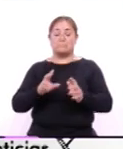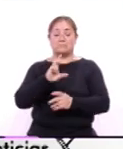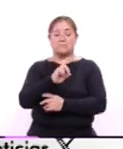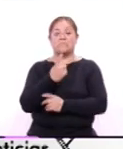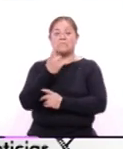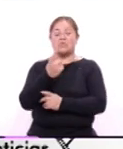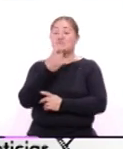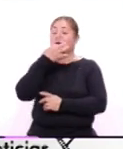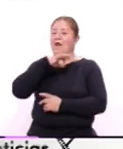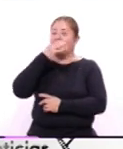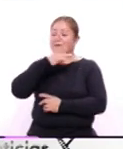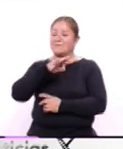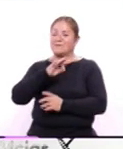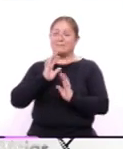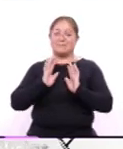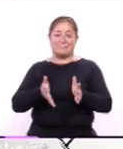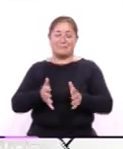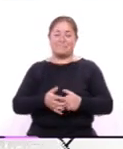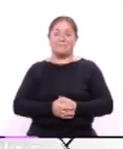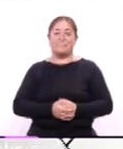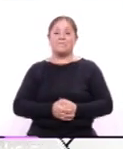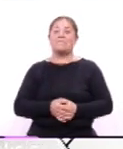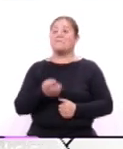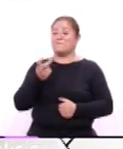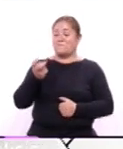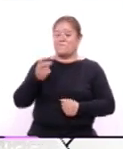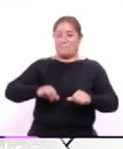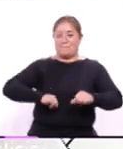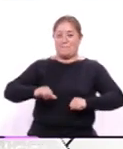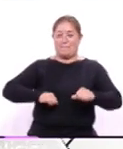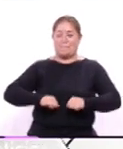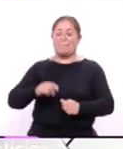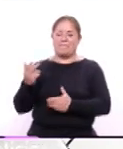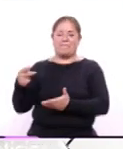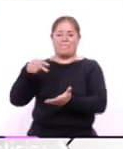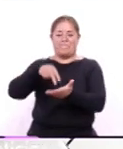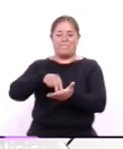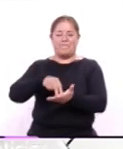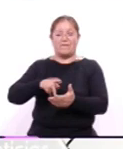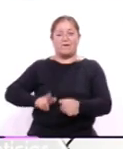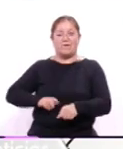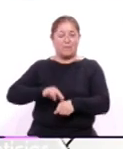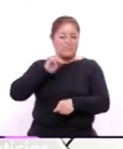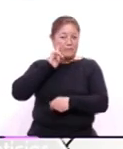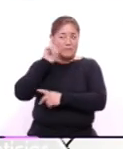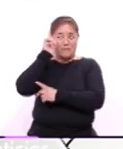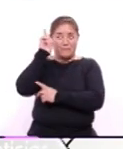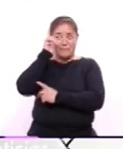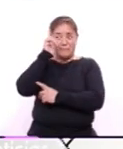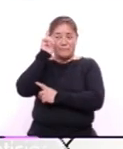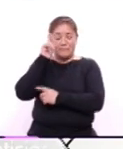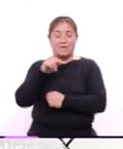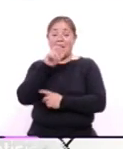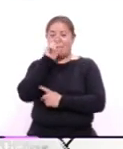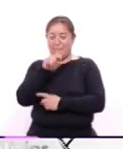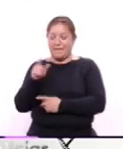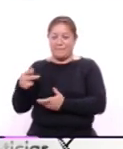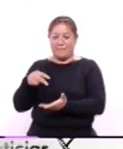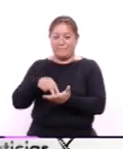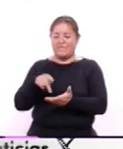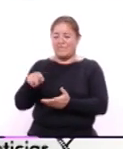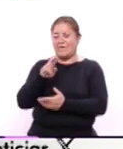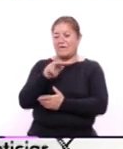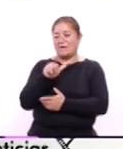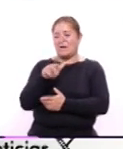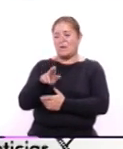aniversario y en este evento estuvo desde luego la gobernadora Lorena Cuellar Cisneros también estuvo presente Raúl